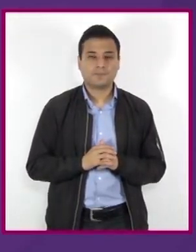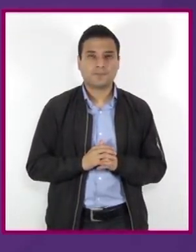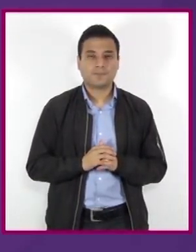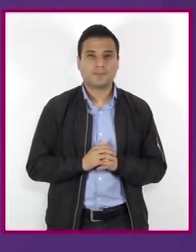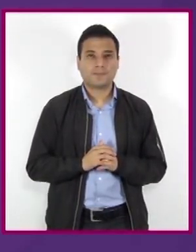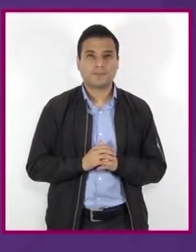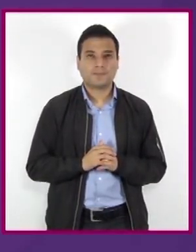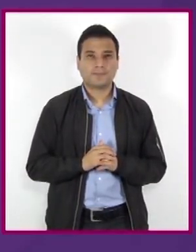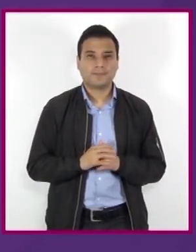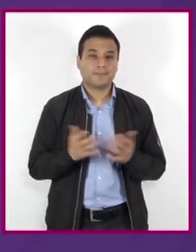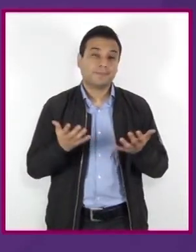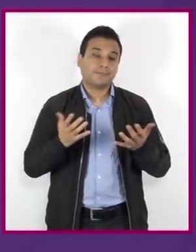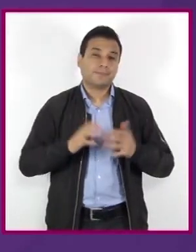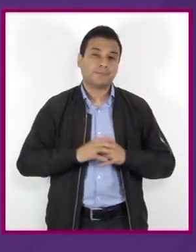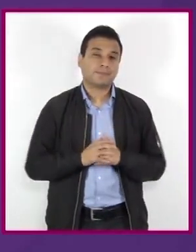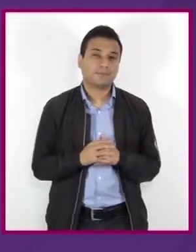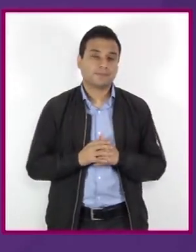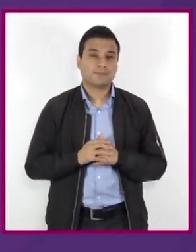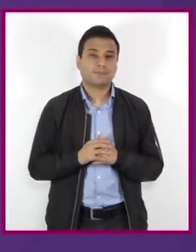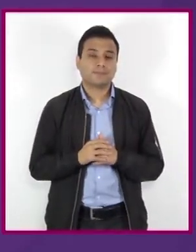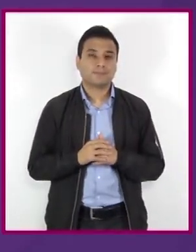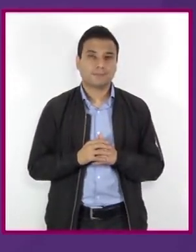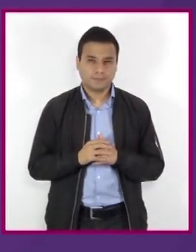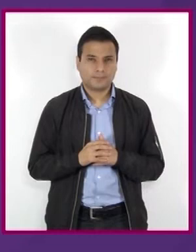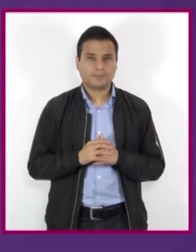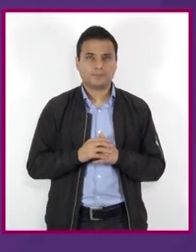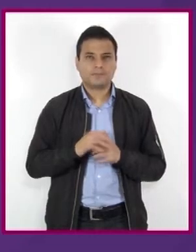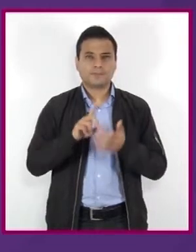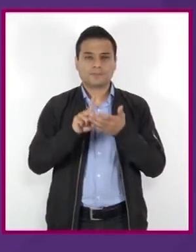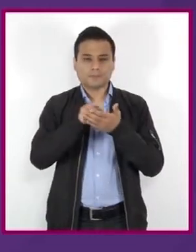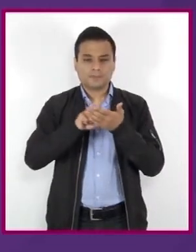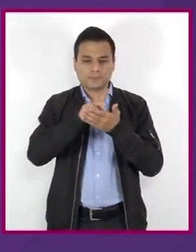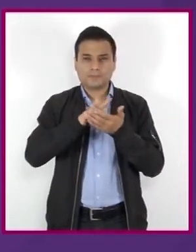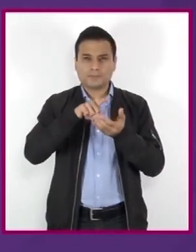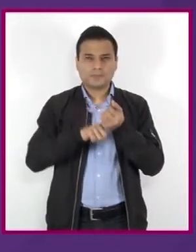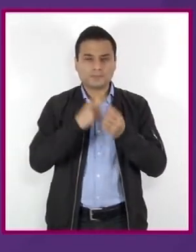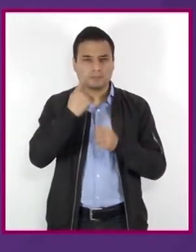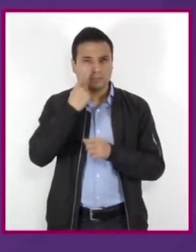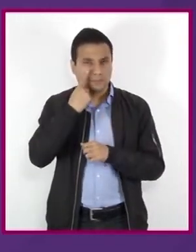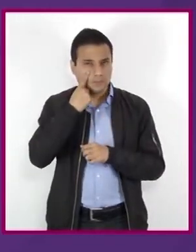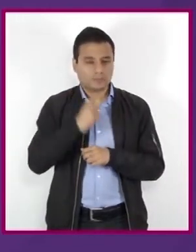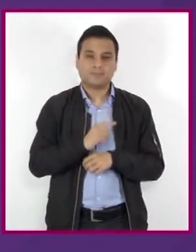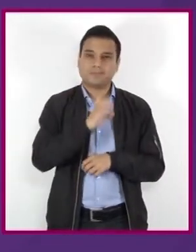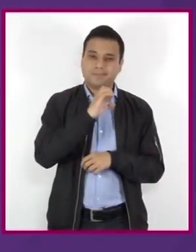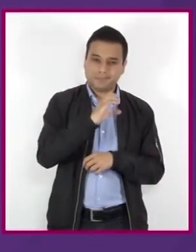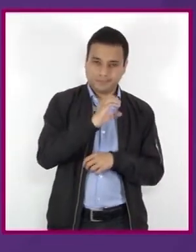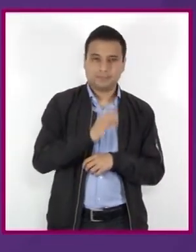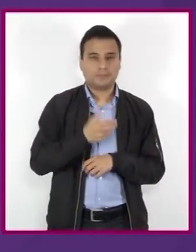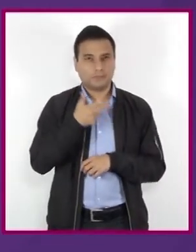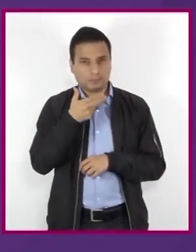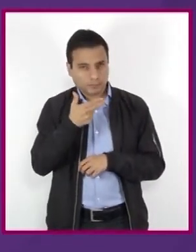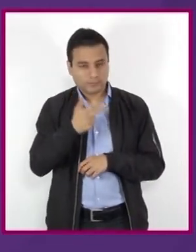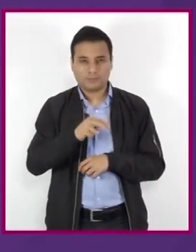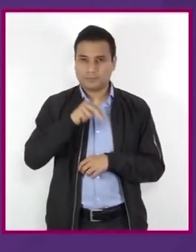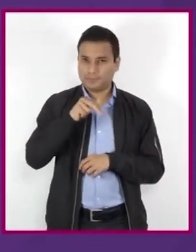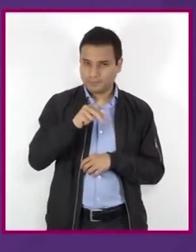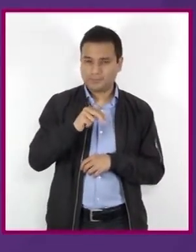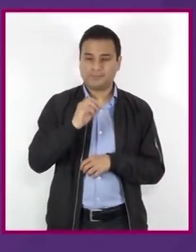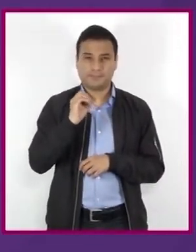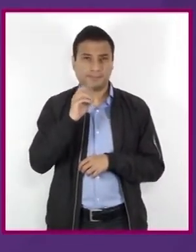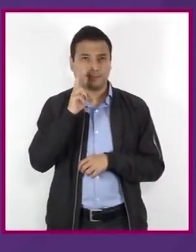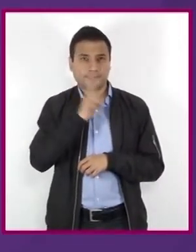En general, los compuestos principales de las drogas contienen carbono, hidrógeno, nitrógeno y